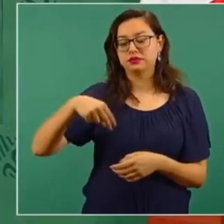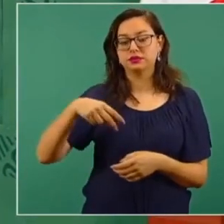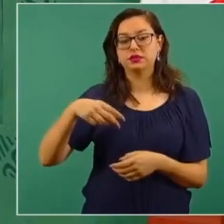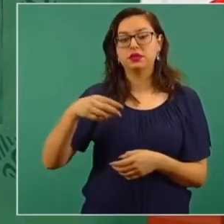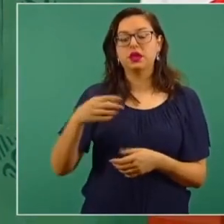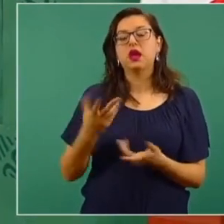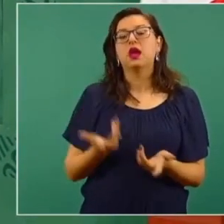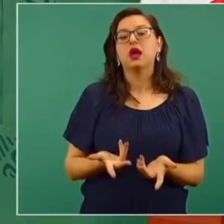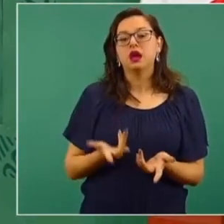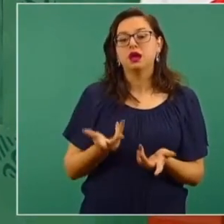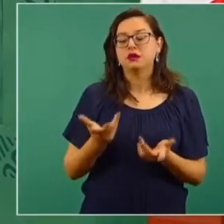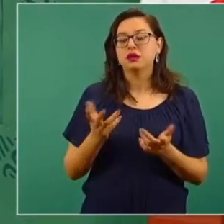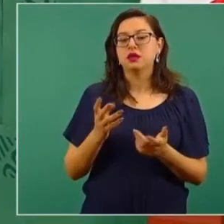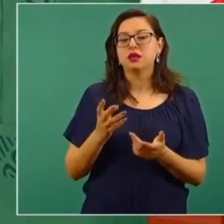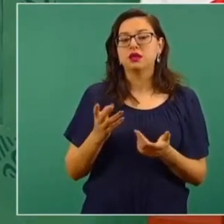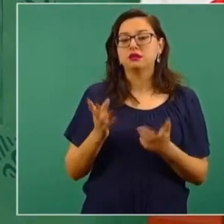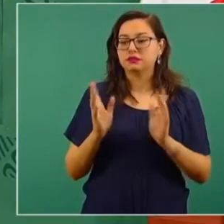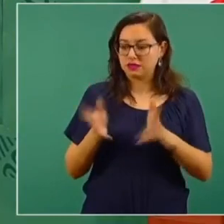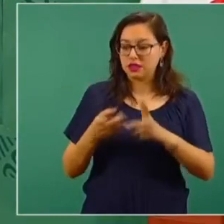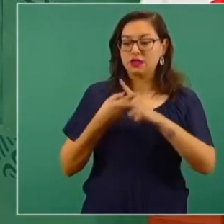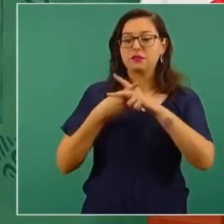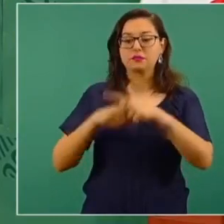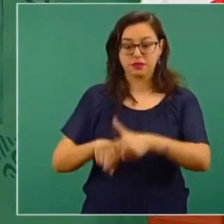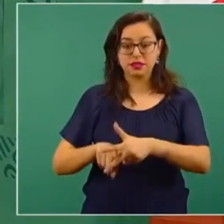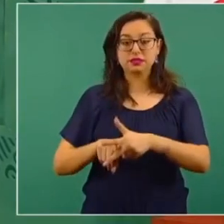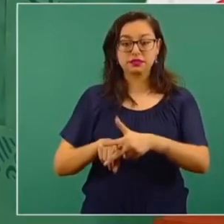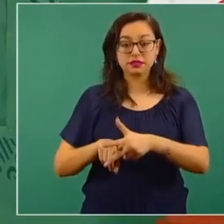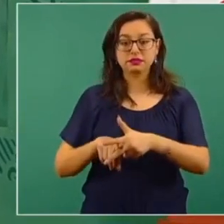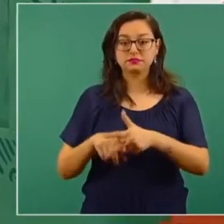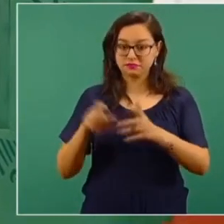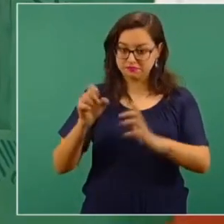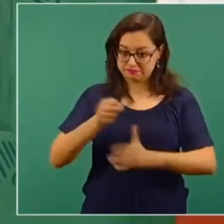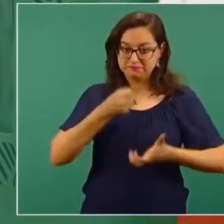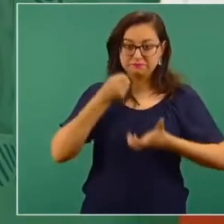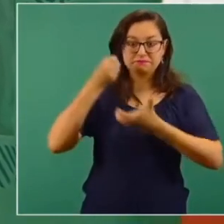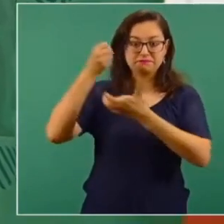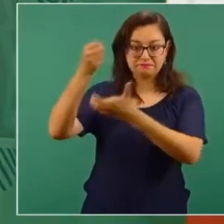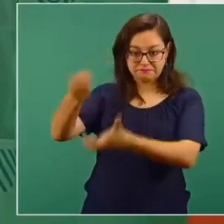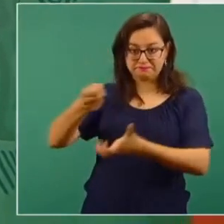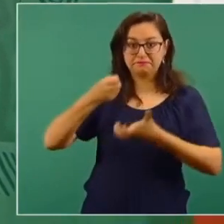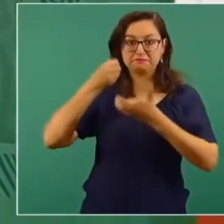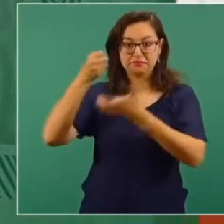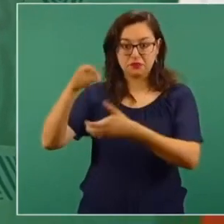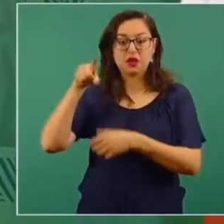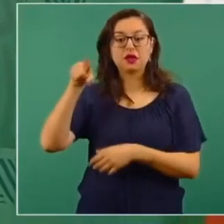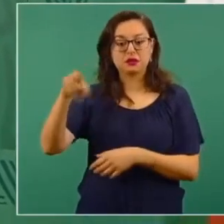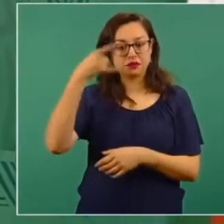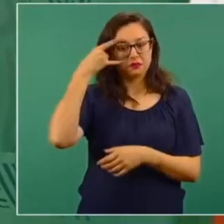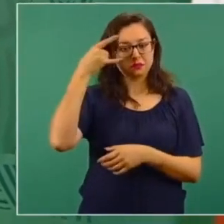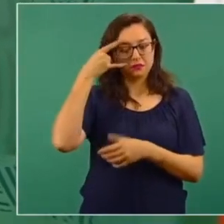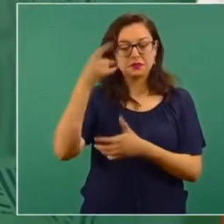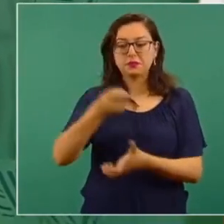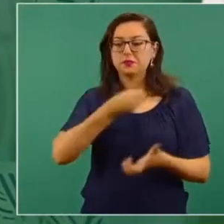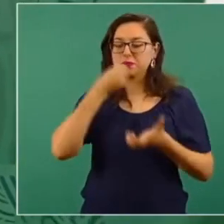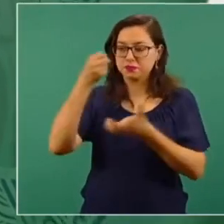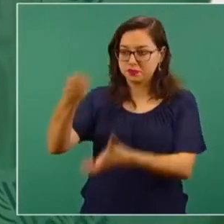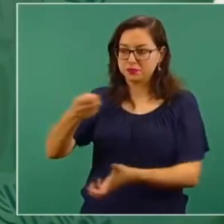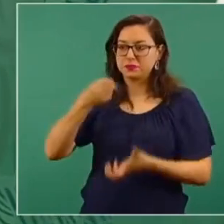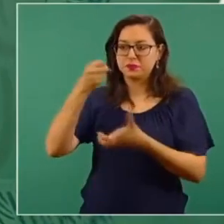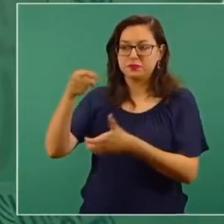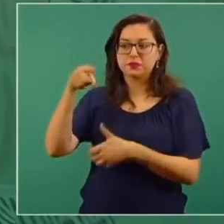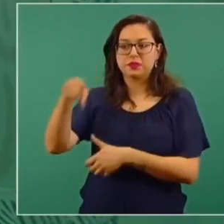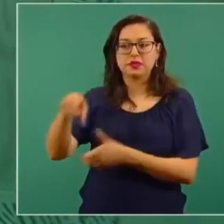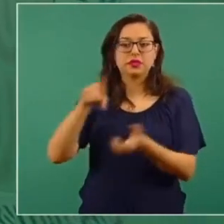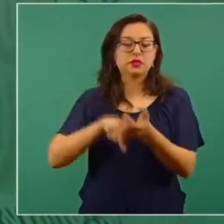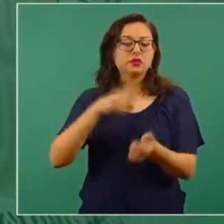se aplique y lleguen recursos a las sociedades de padres de